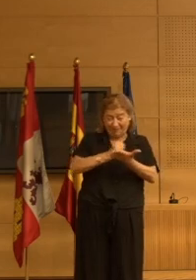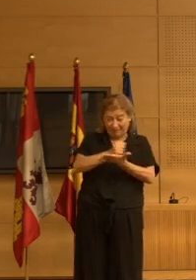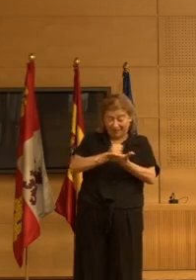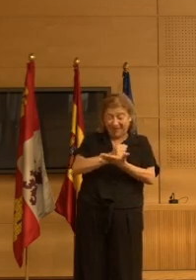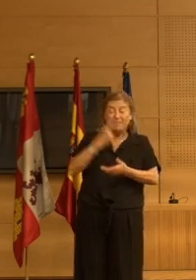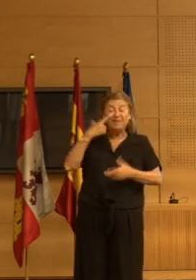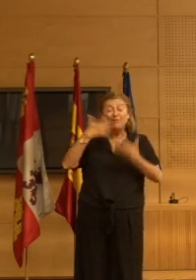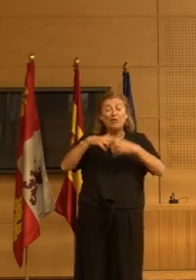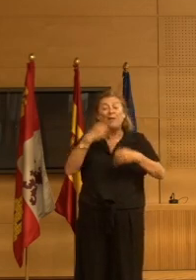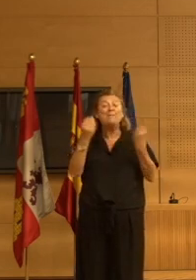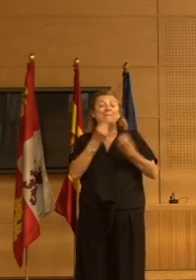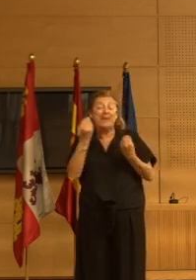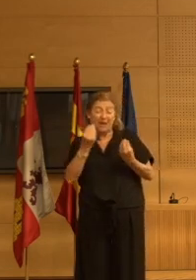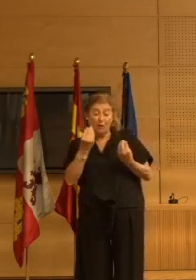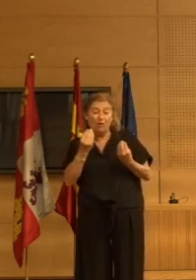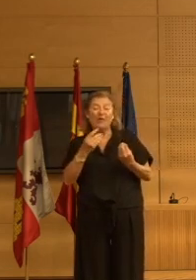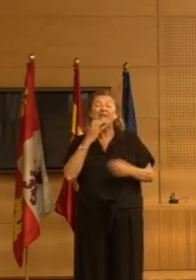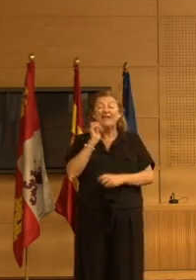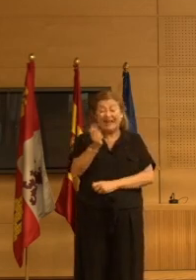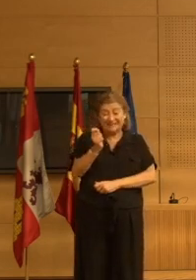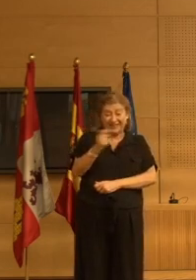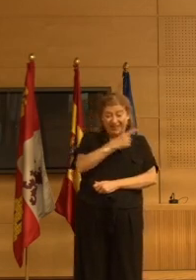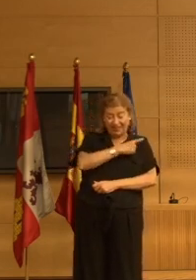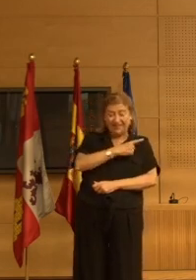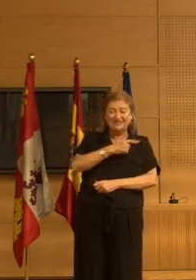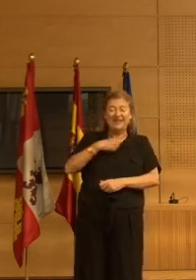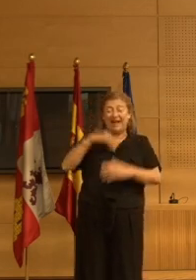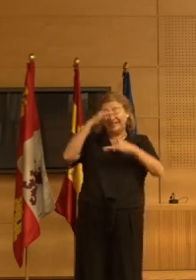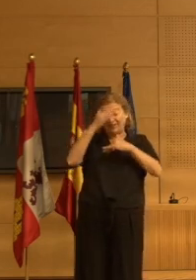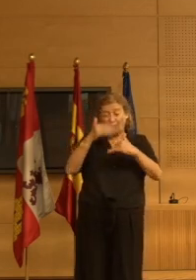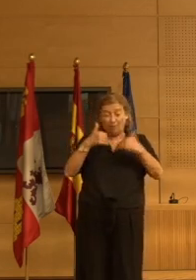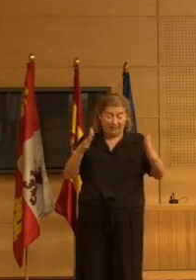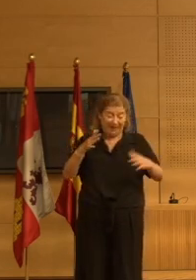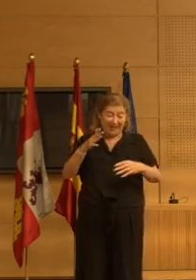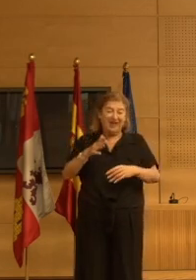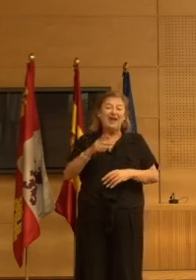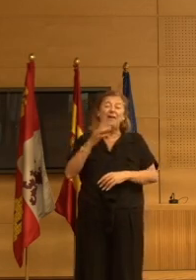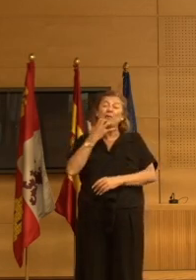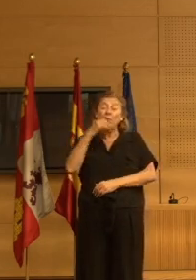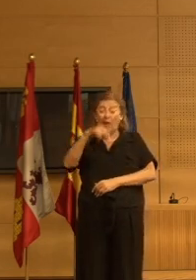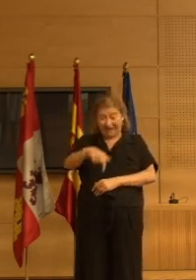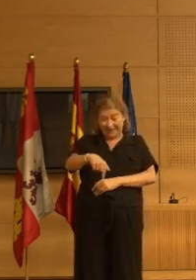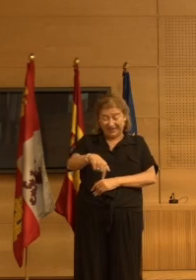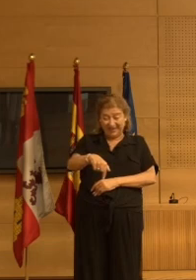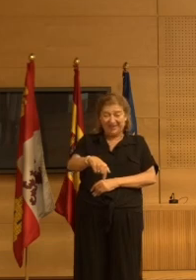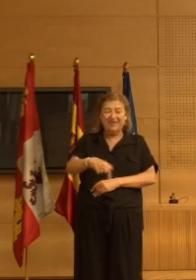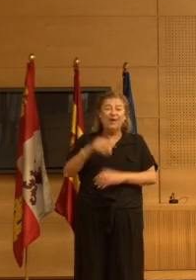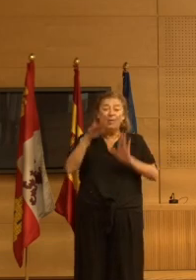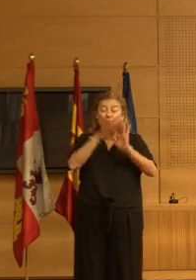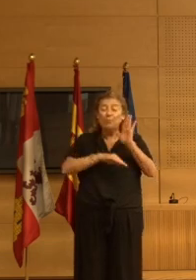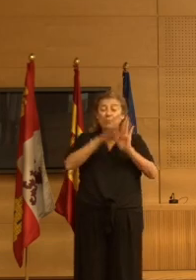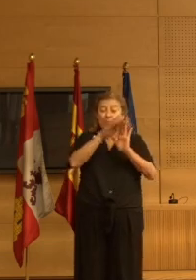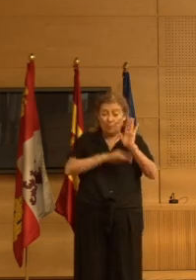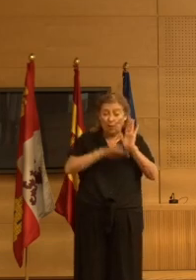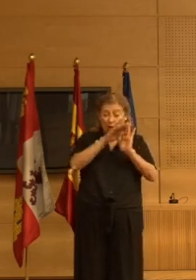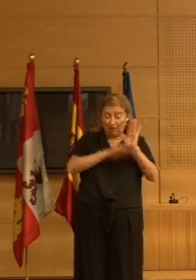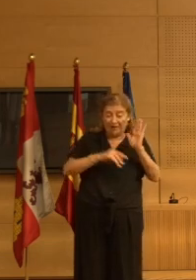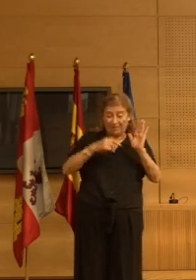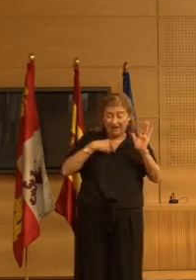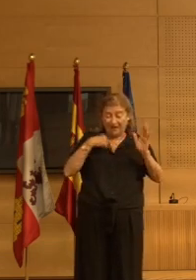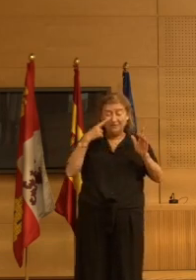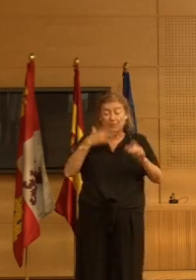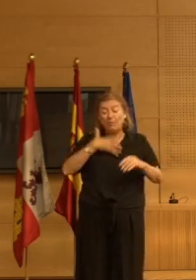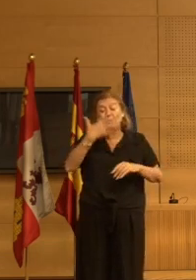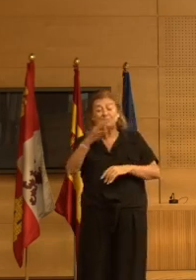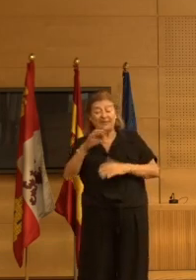mejor desde a las residencias desde atención primaria por ejemplo aquí en en el programa que hemos hecho aquí con la consejería